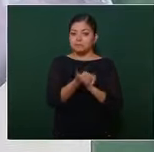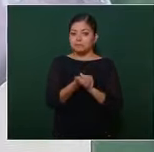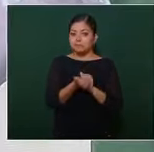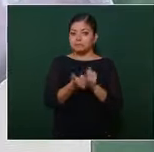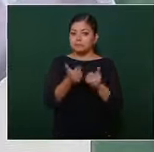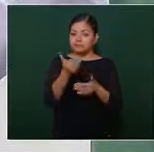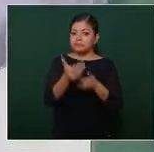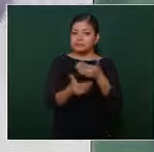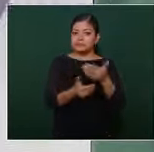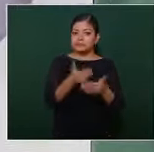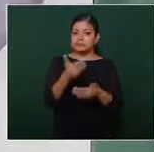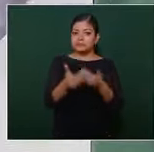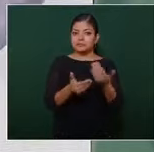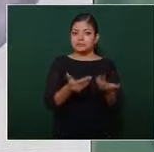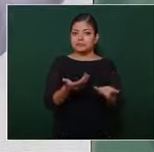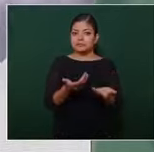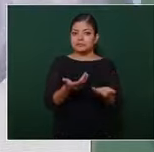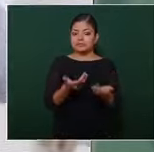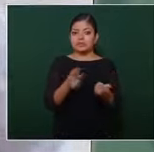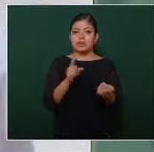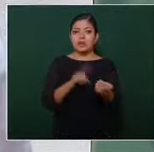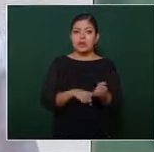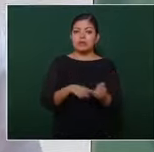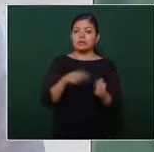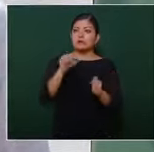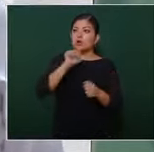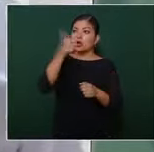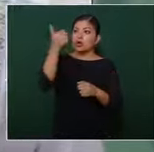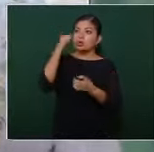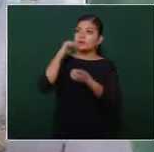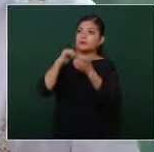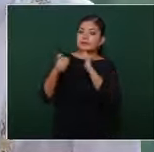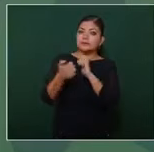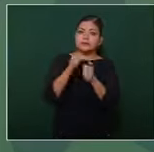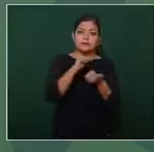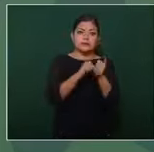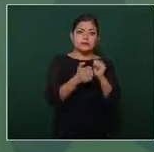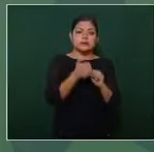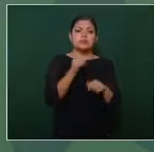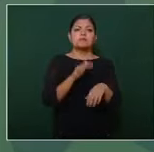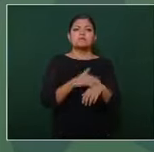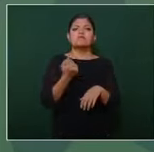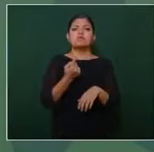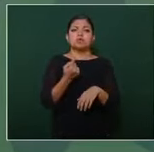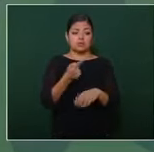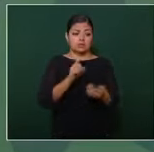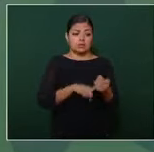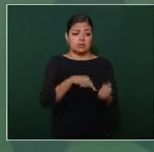frente a competidores por sus trabajadores